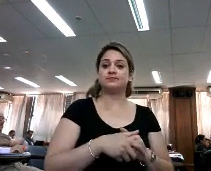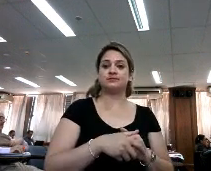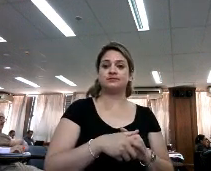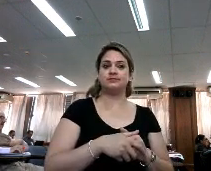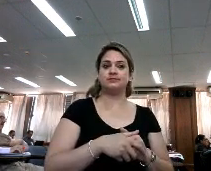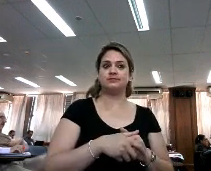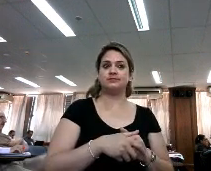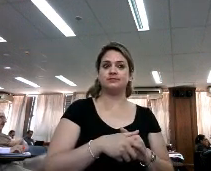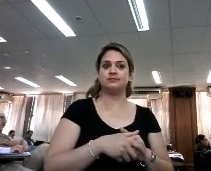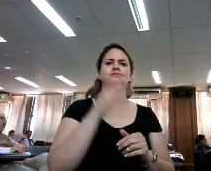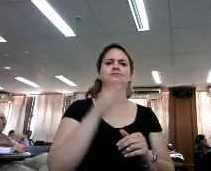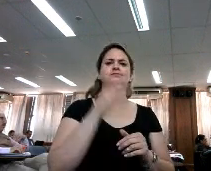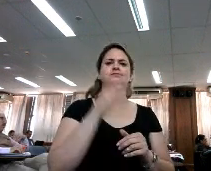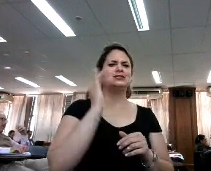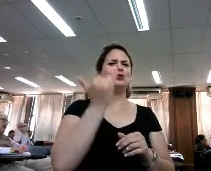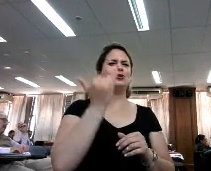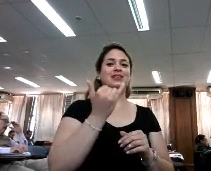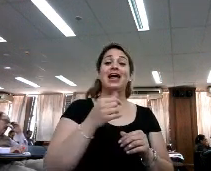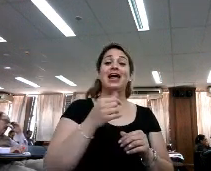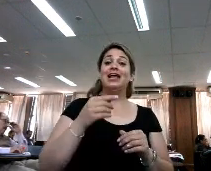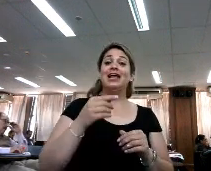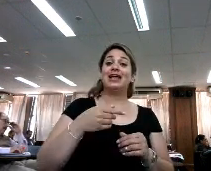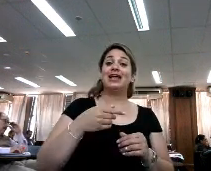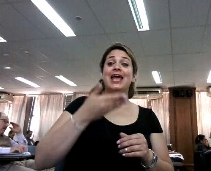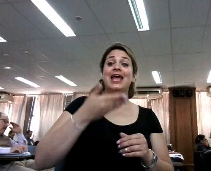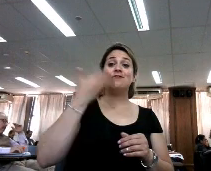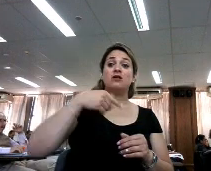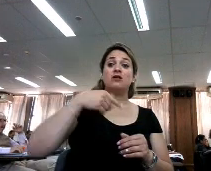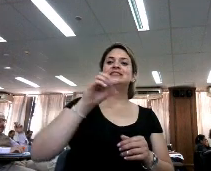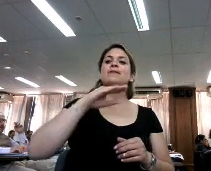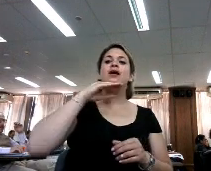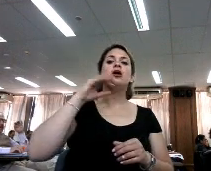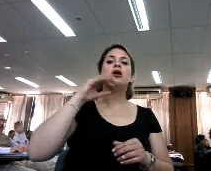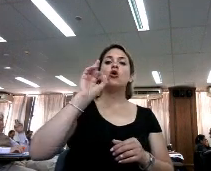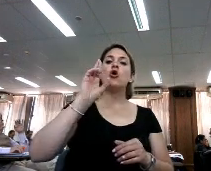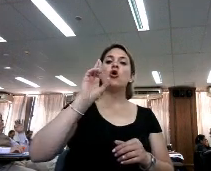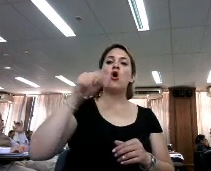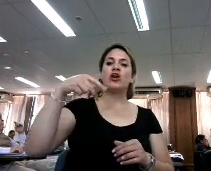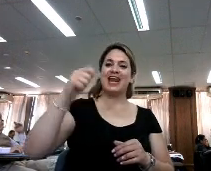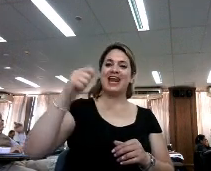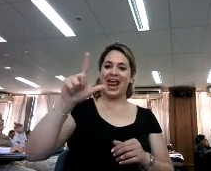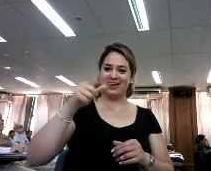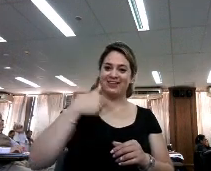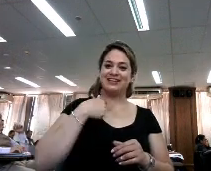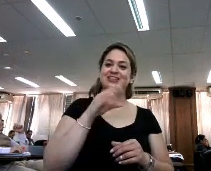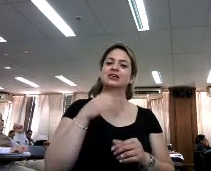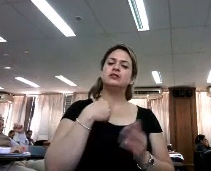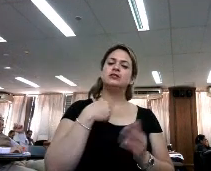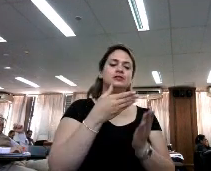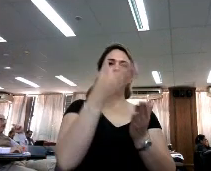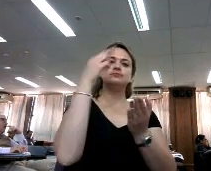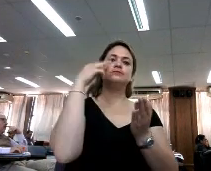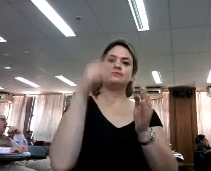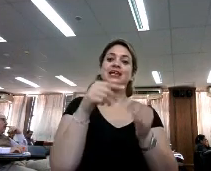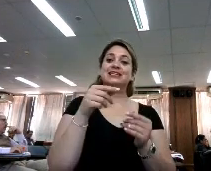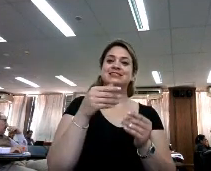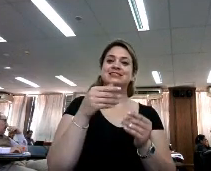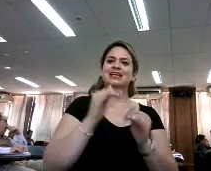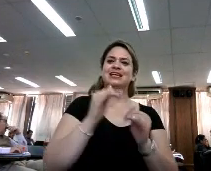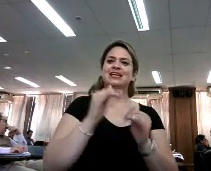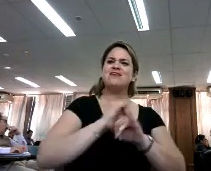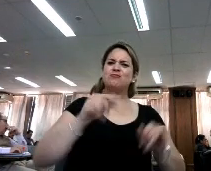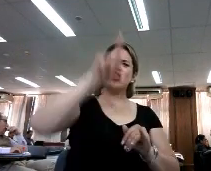Y se dio cuenta que el contenido de los journals también era consecuente. Con eso era coherente, la ayudaba. Los empezó a